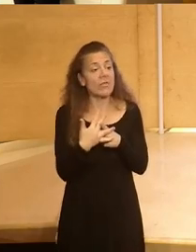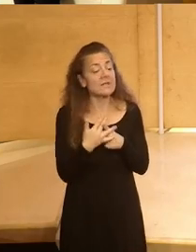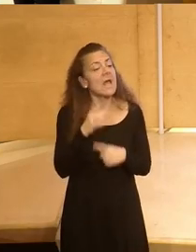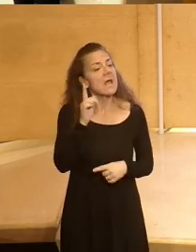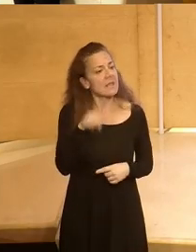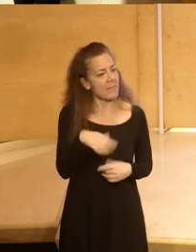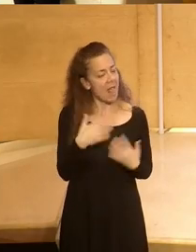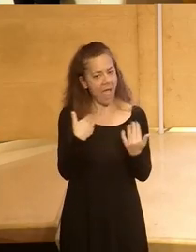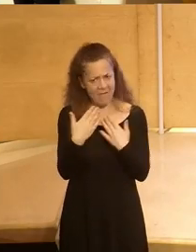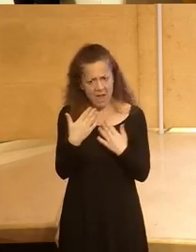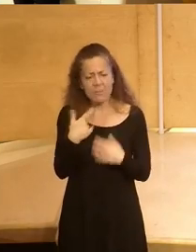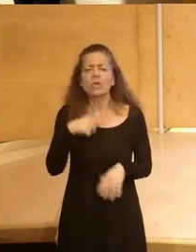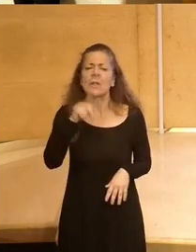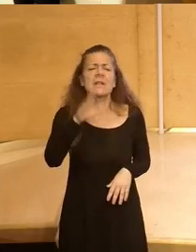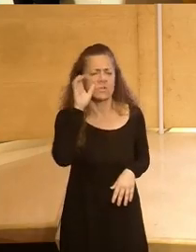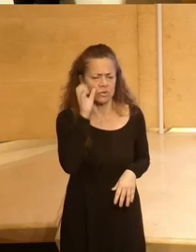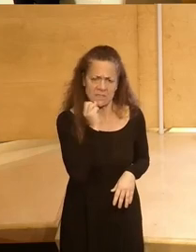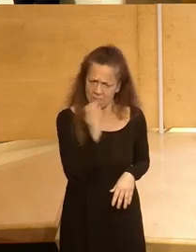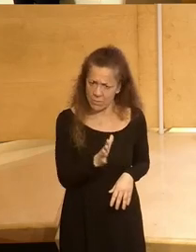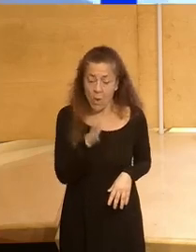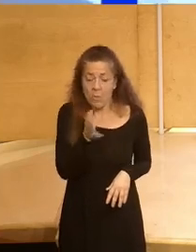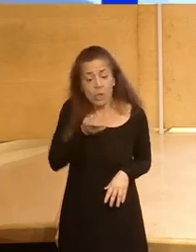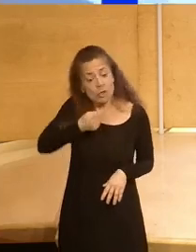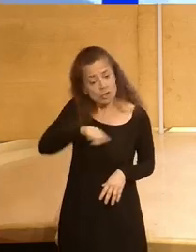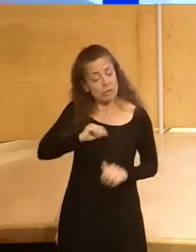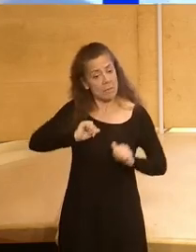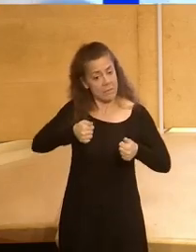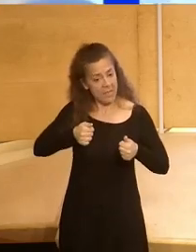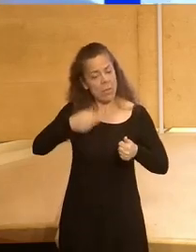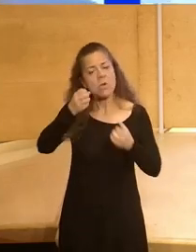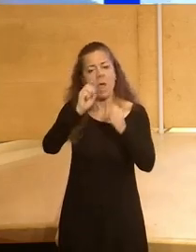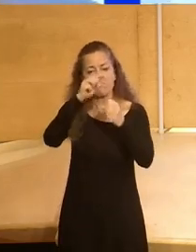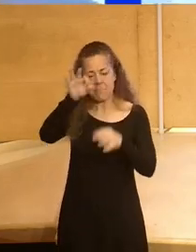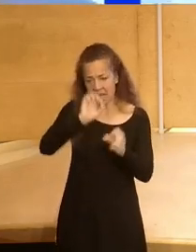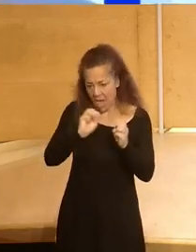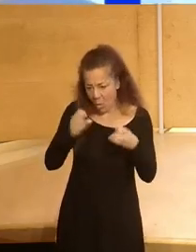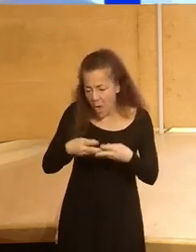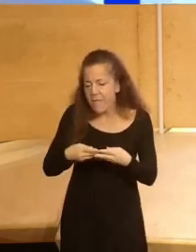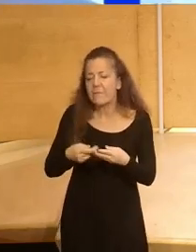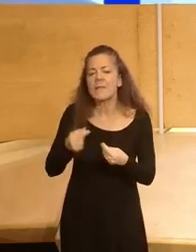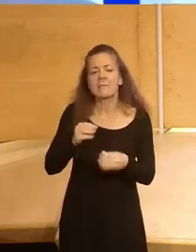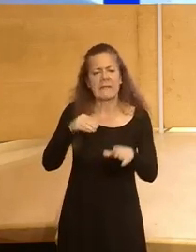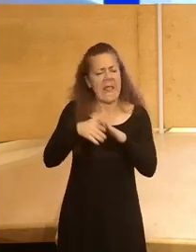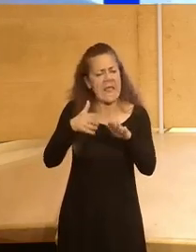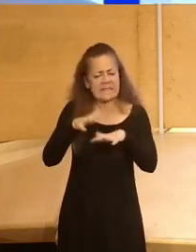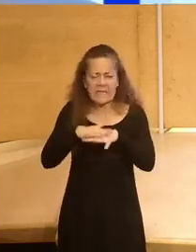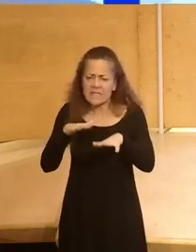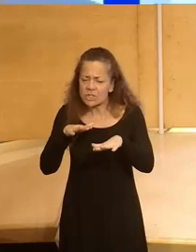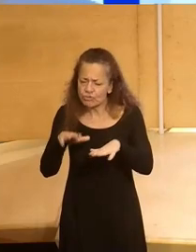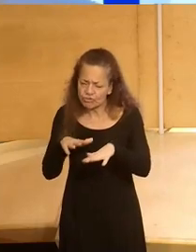está bien hablar pero sobre todo está muy bien escuchar porque nosotros hemos puesto en marcha una página web publicamos en las redes sociales las